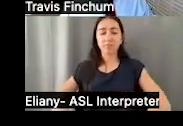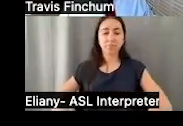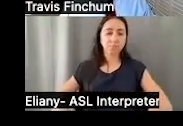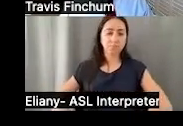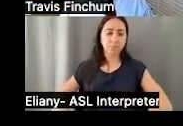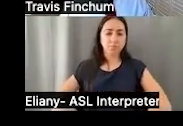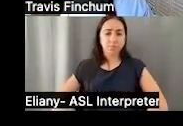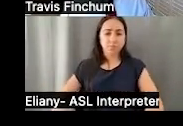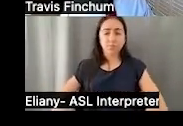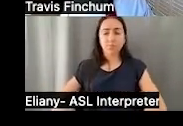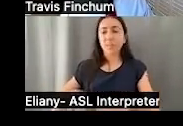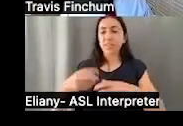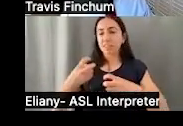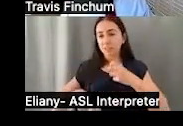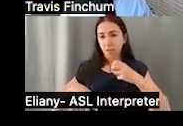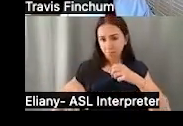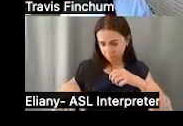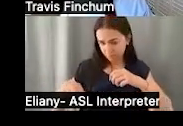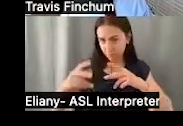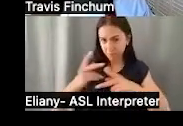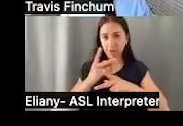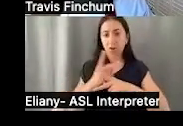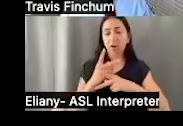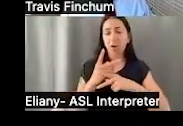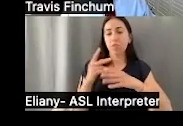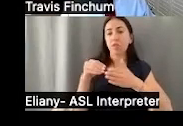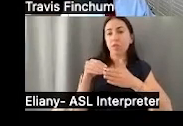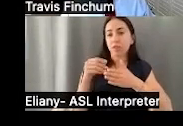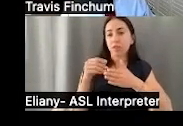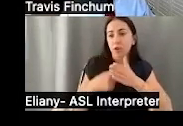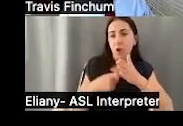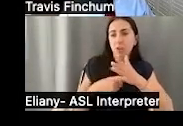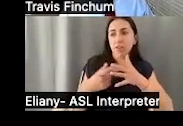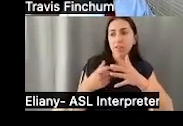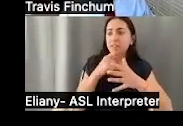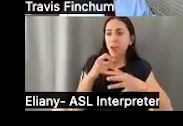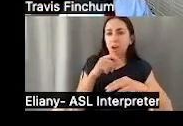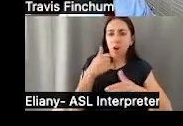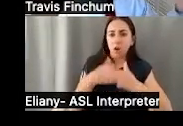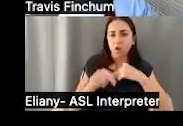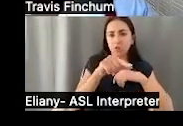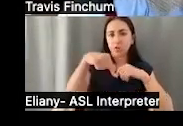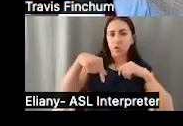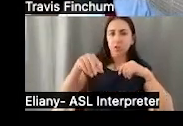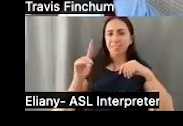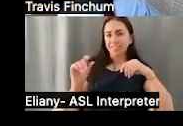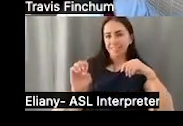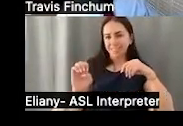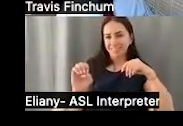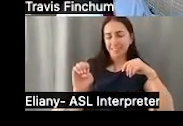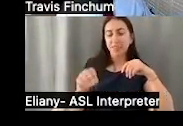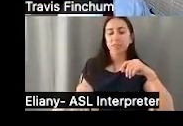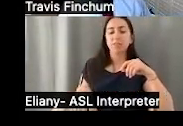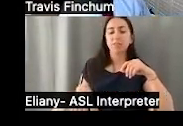cualquier cosa. Es difícil encontrar algún gasto que no baje, que no encaje en un